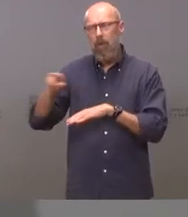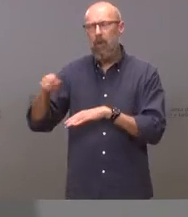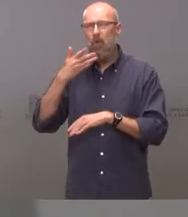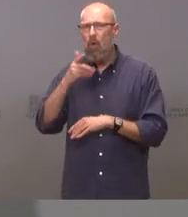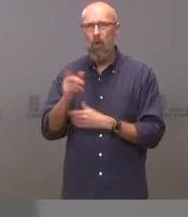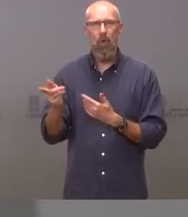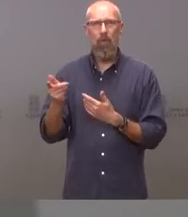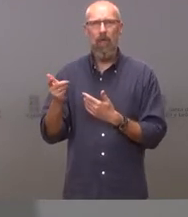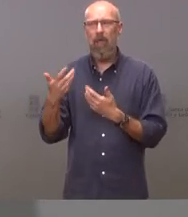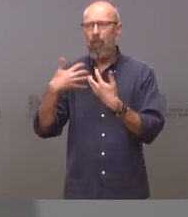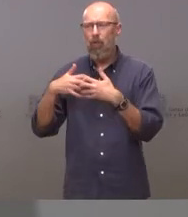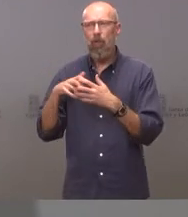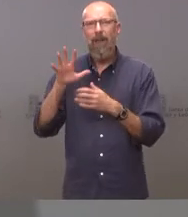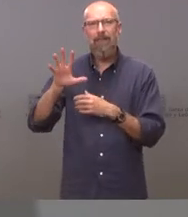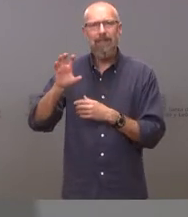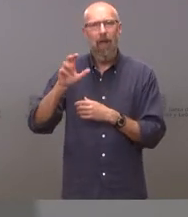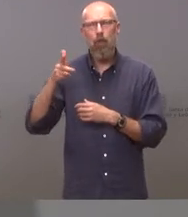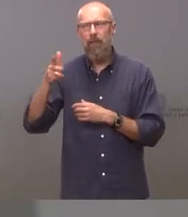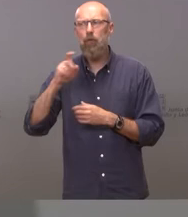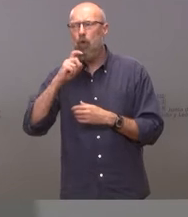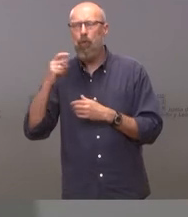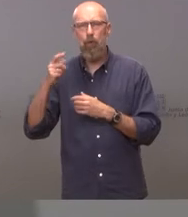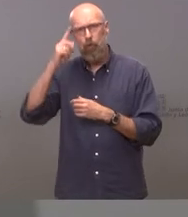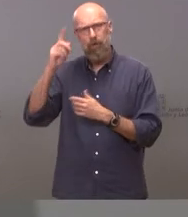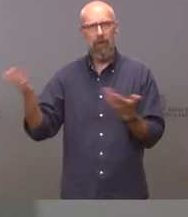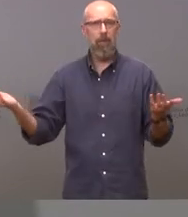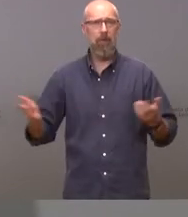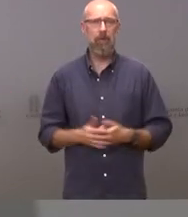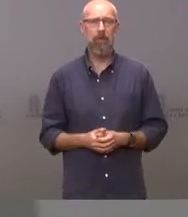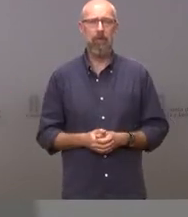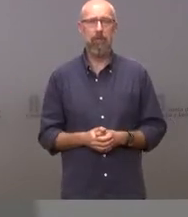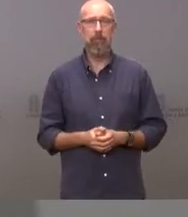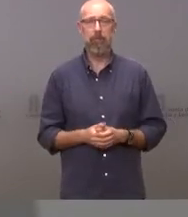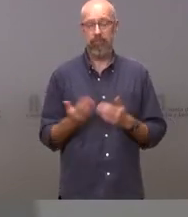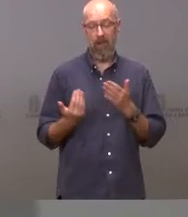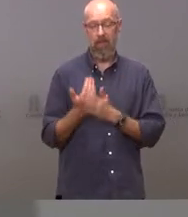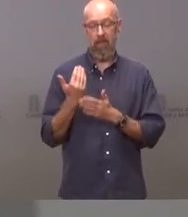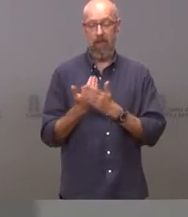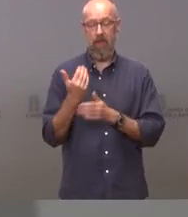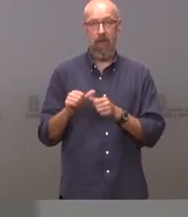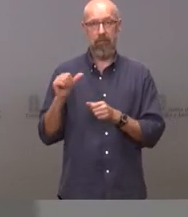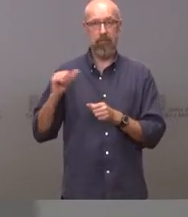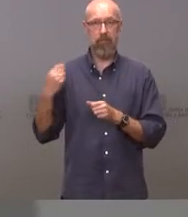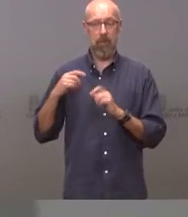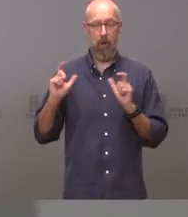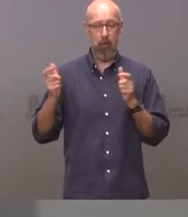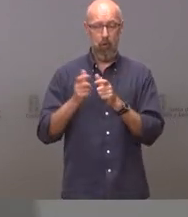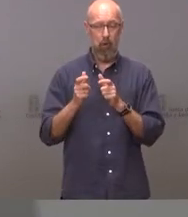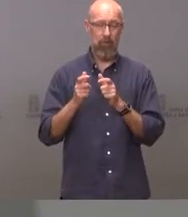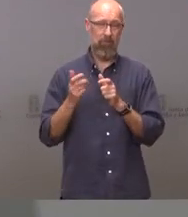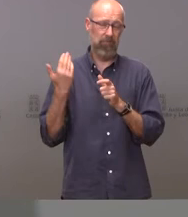el funcionamiento del estado de derecho en estos días en alguna reunión por parte de un consejero se ha dicho